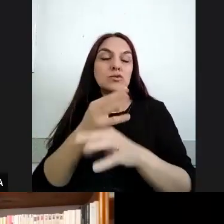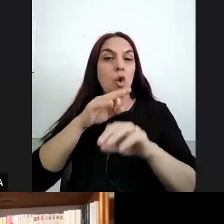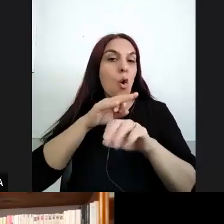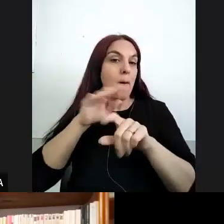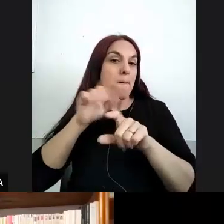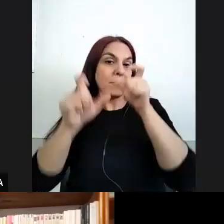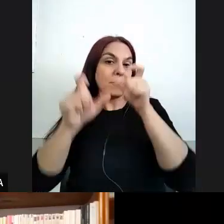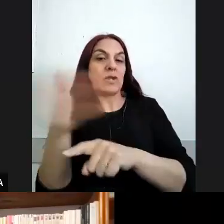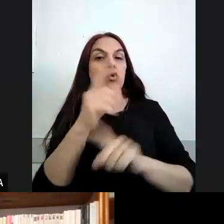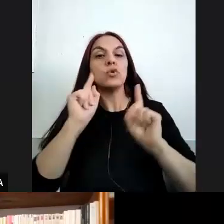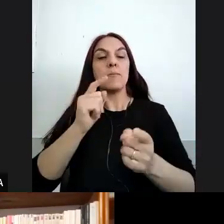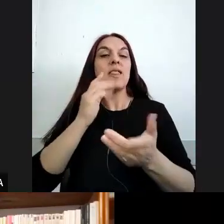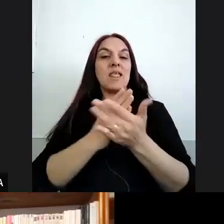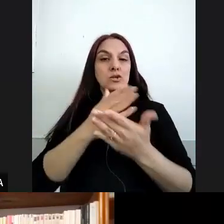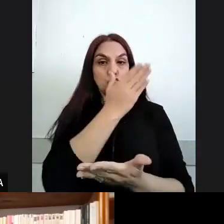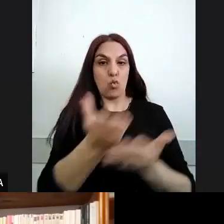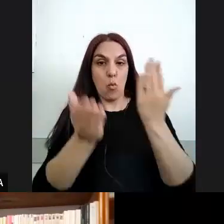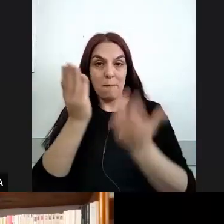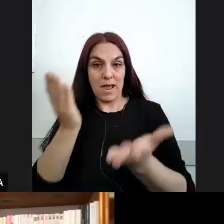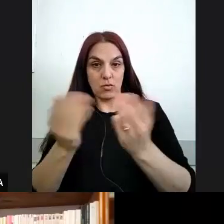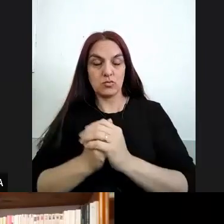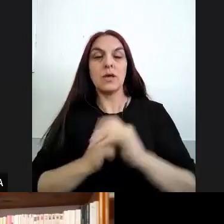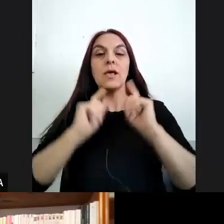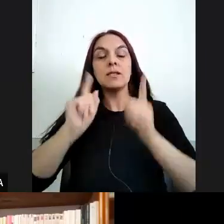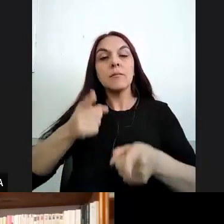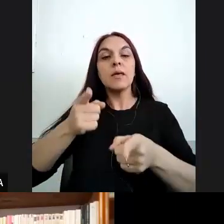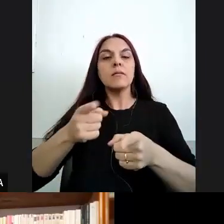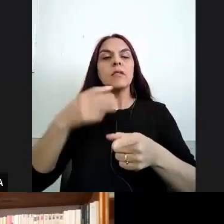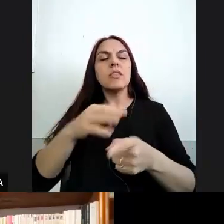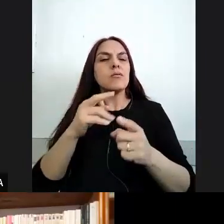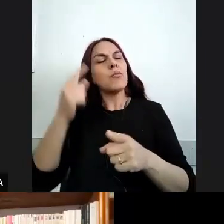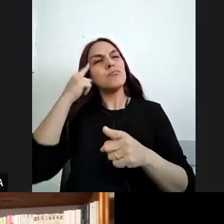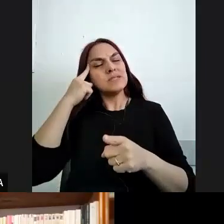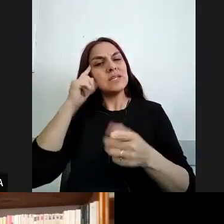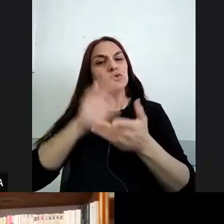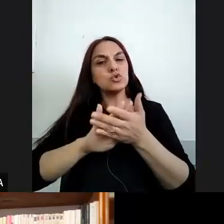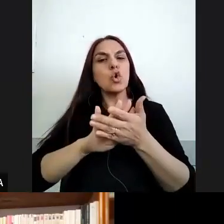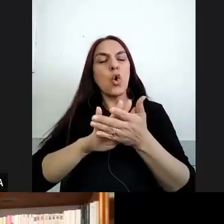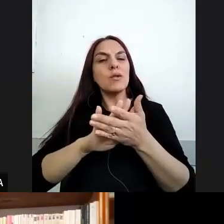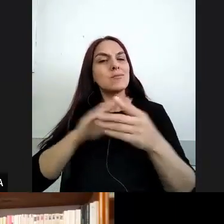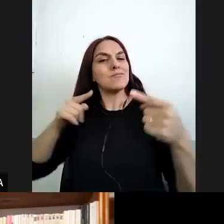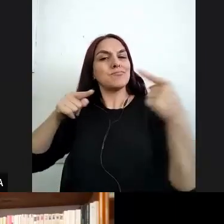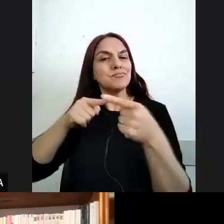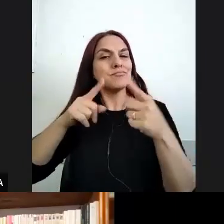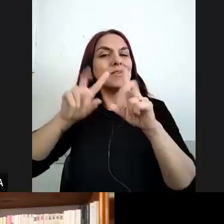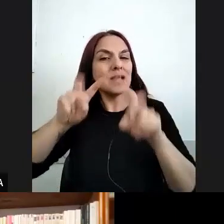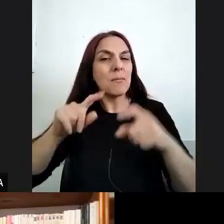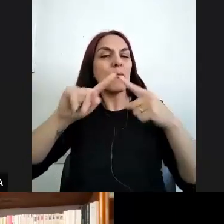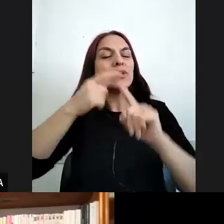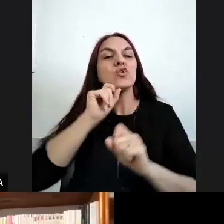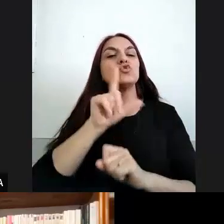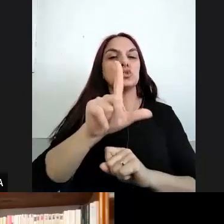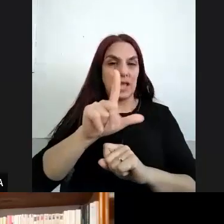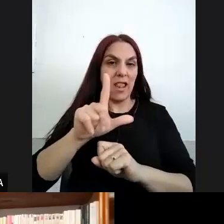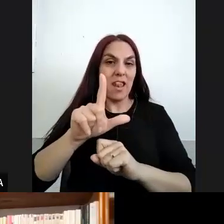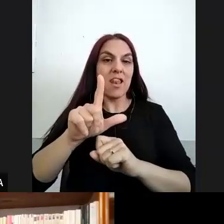los derechos humanos también tenemos que hacer alusión a los campos de confrontación política y social en el